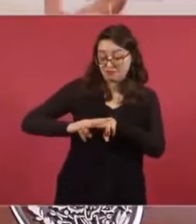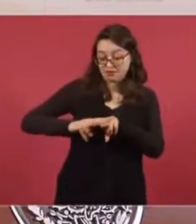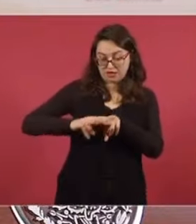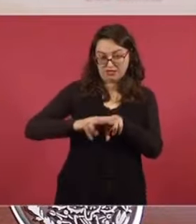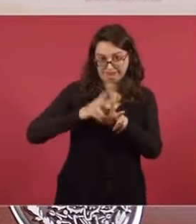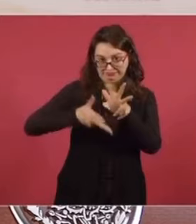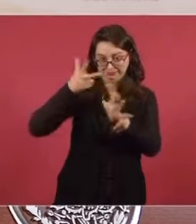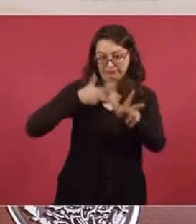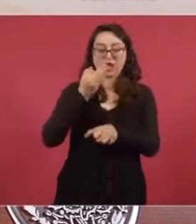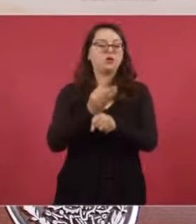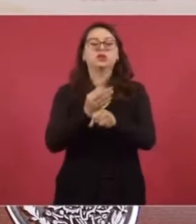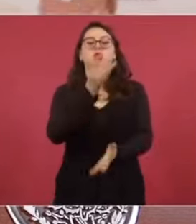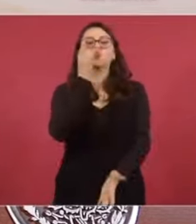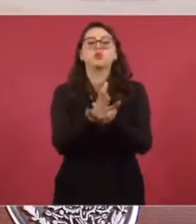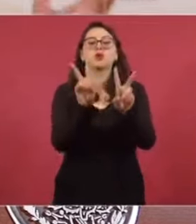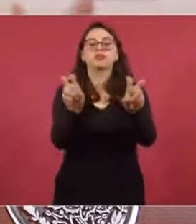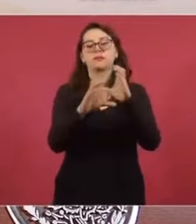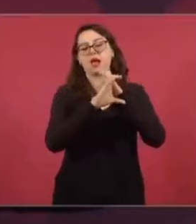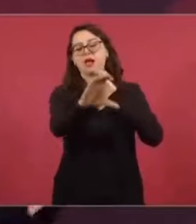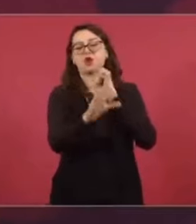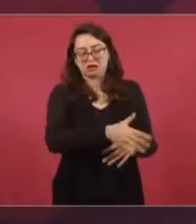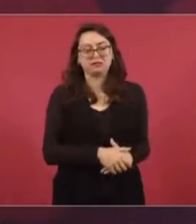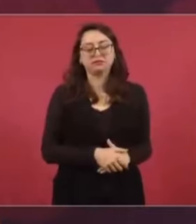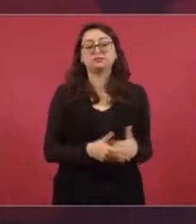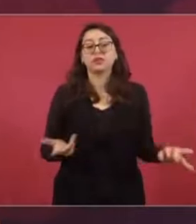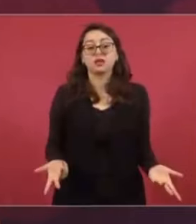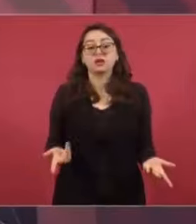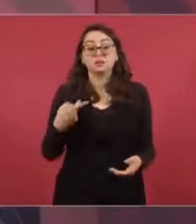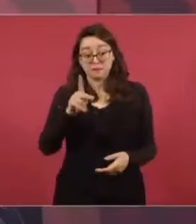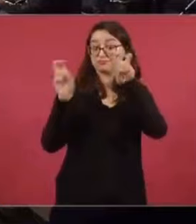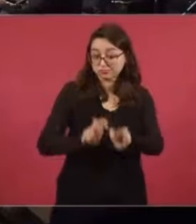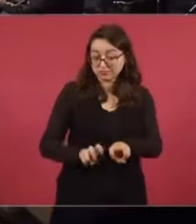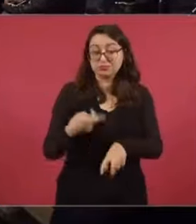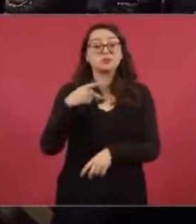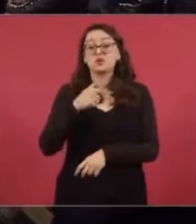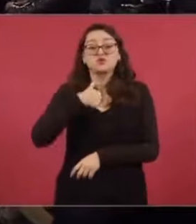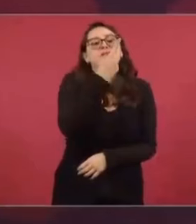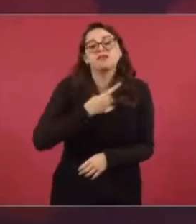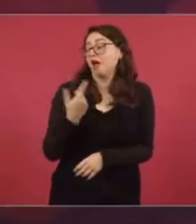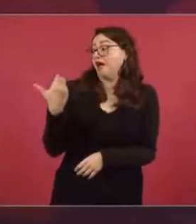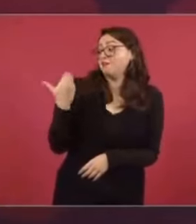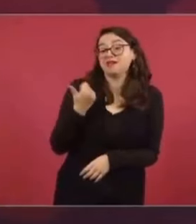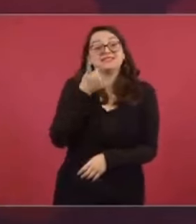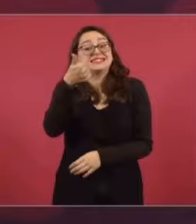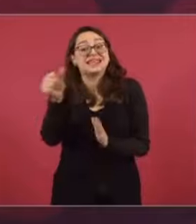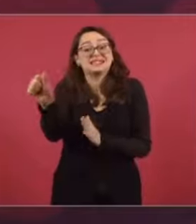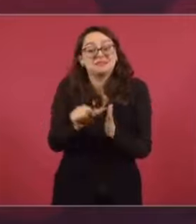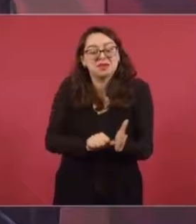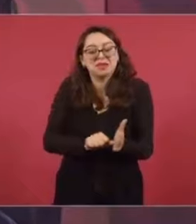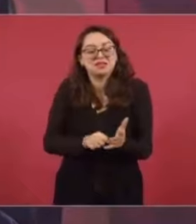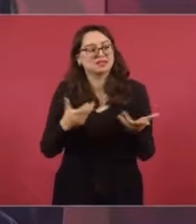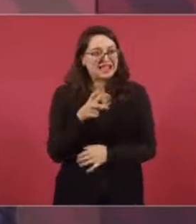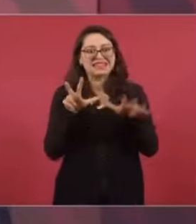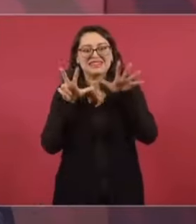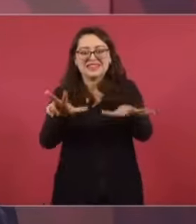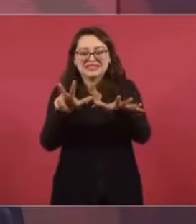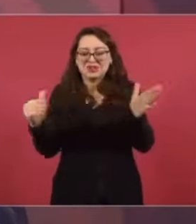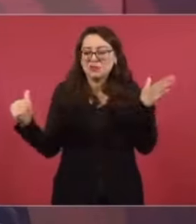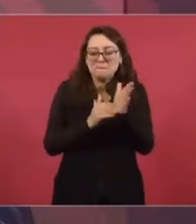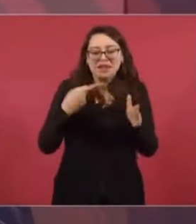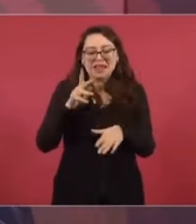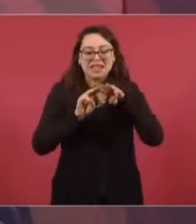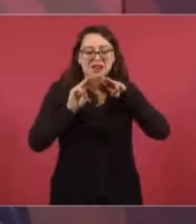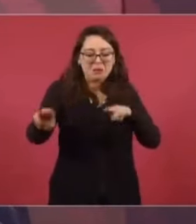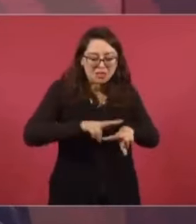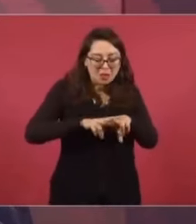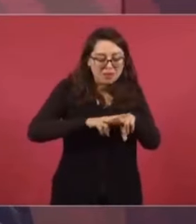podían ser utilizadas para trenes de pasajeros? Hace seis meses. Imagínense, 18 mil kilómetros de derecho de vía